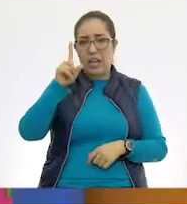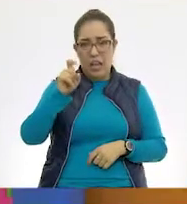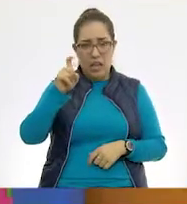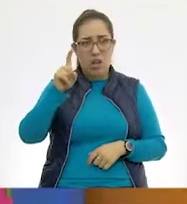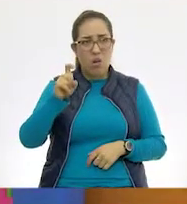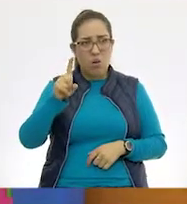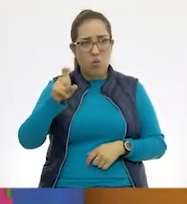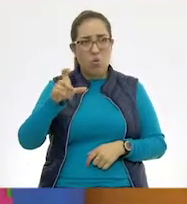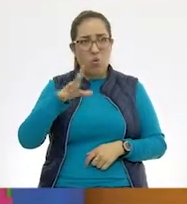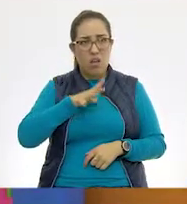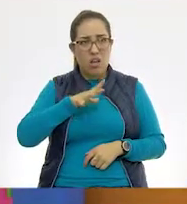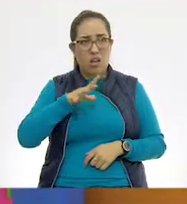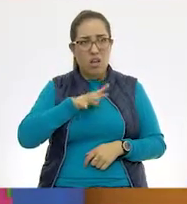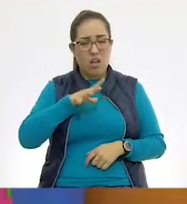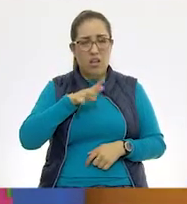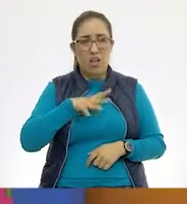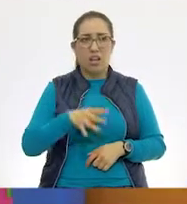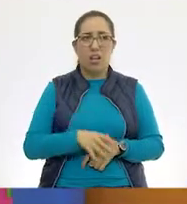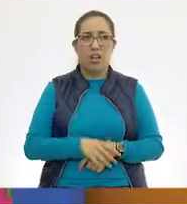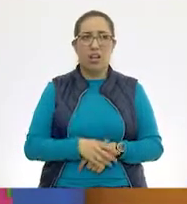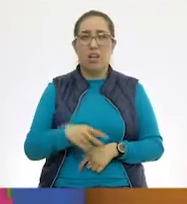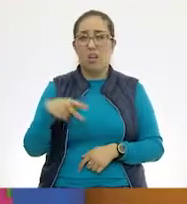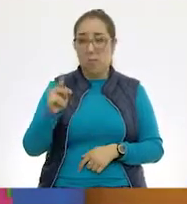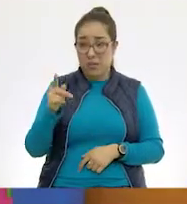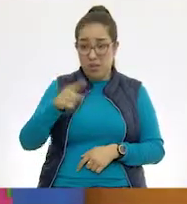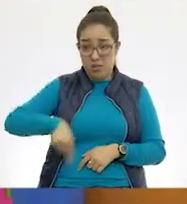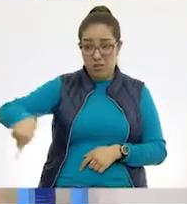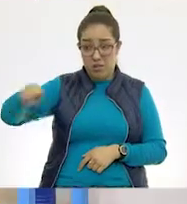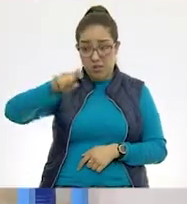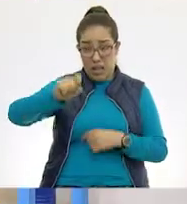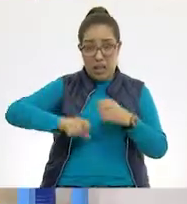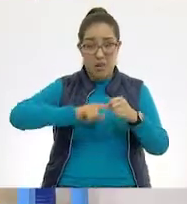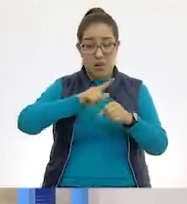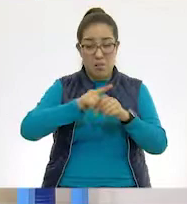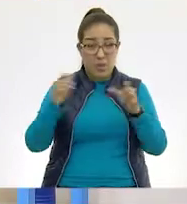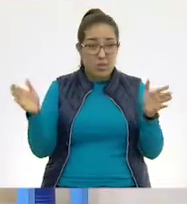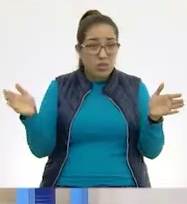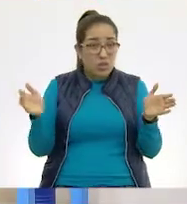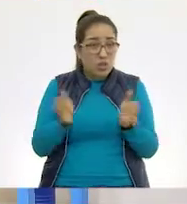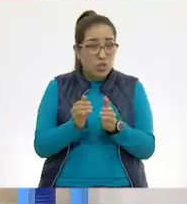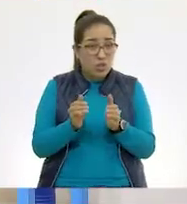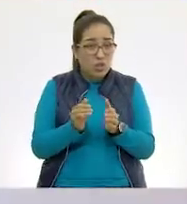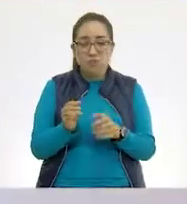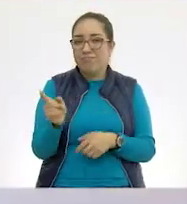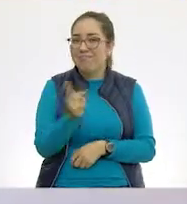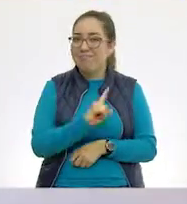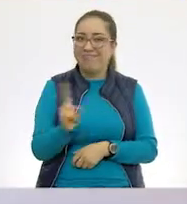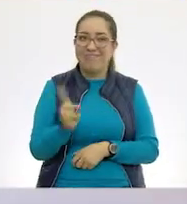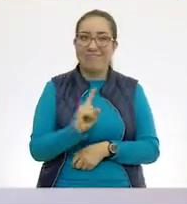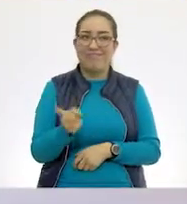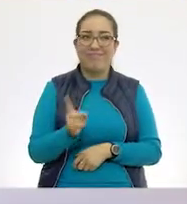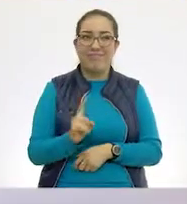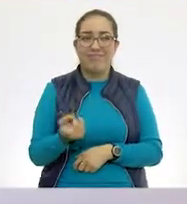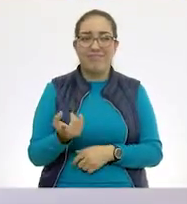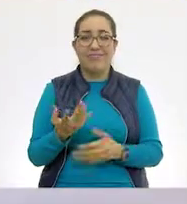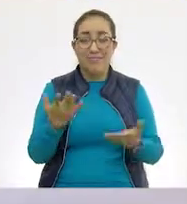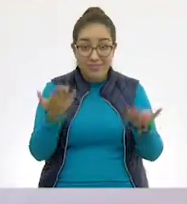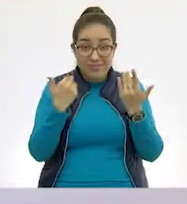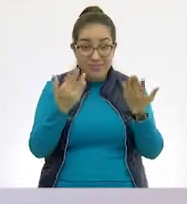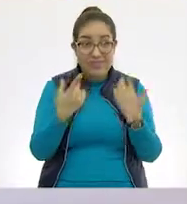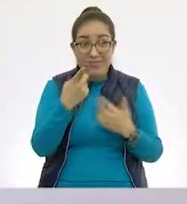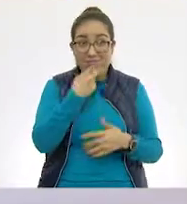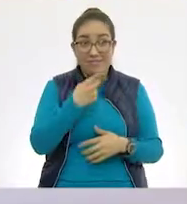donde hay agua. donde hay agua. ¿Pero son pequeños? Sí. No, no. Vamos, decídanse,